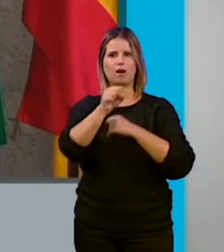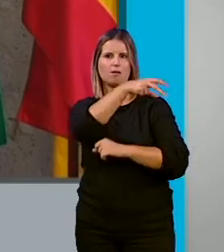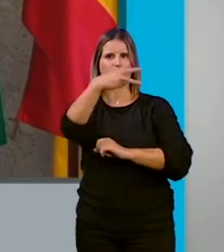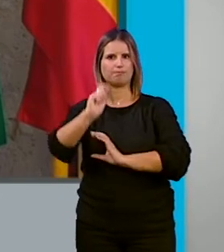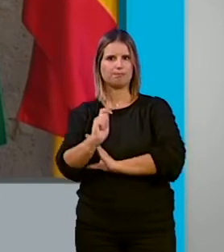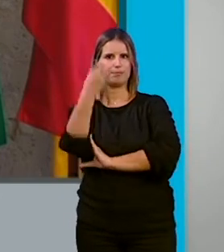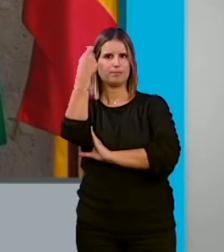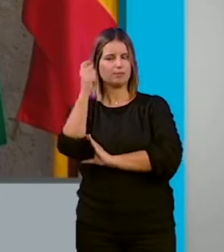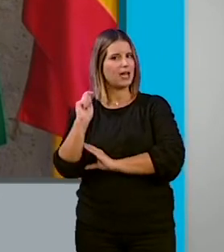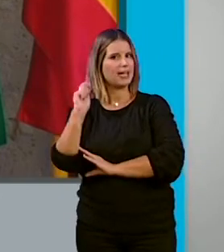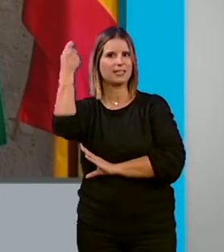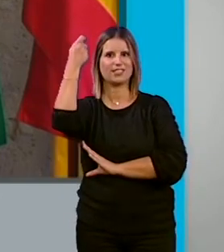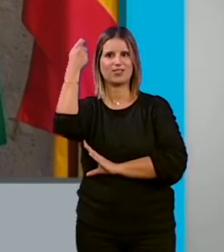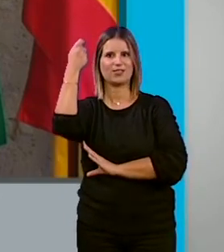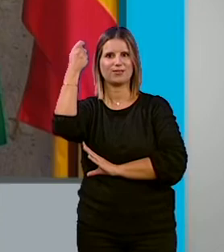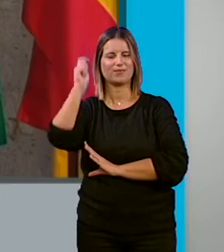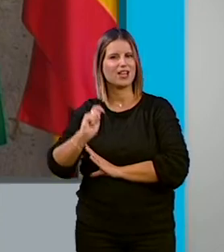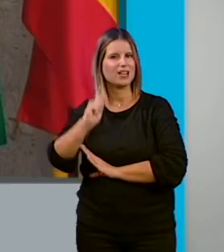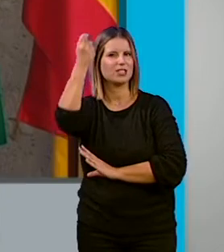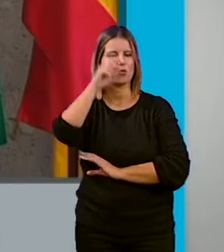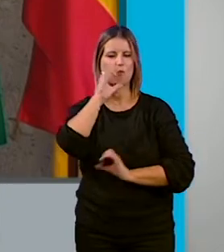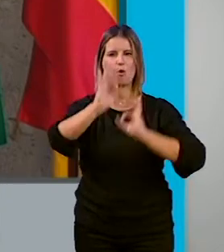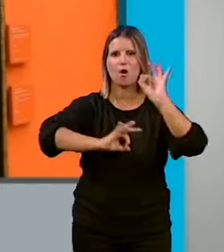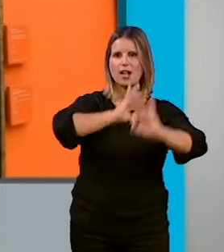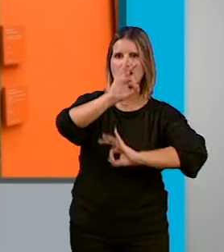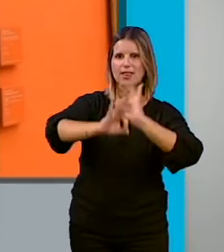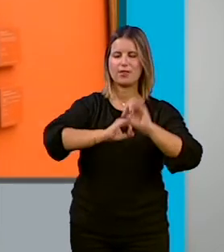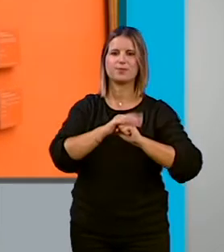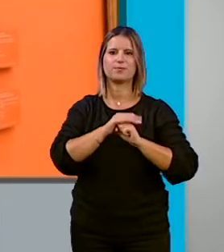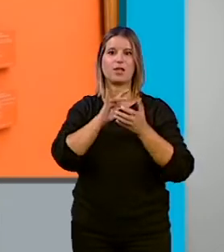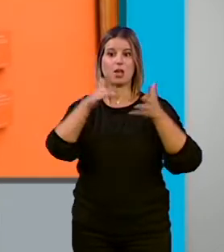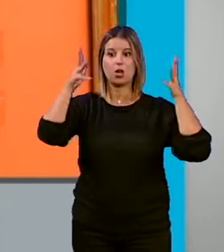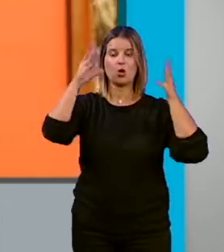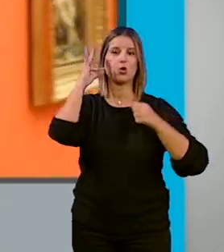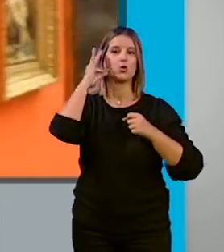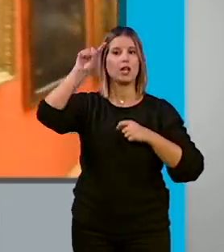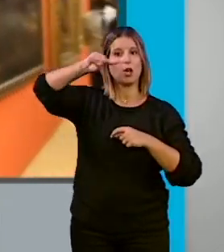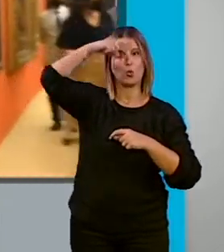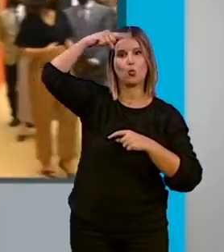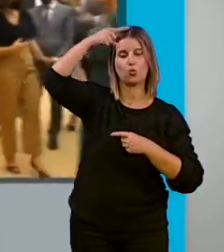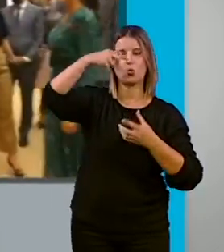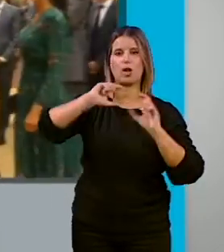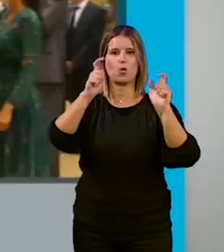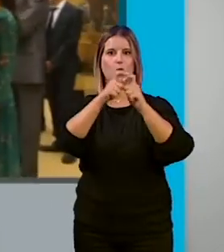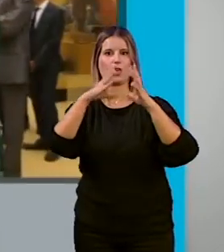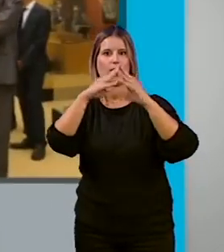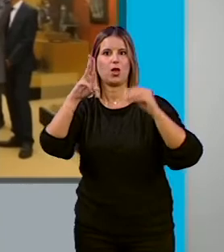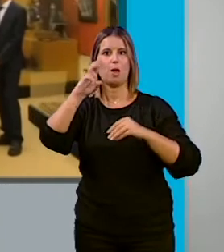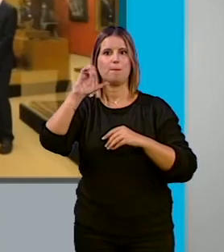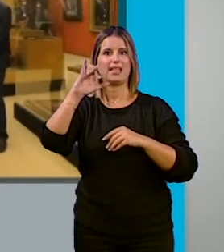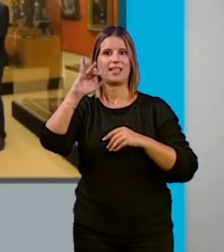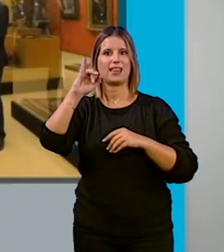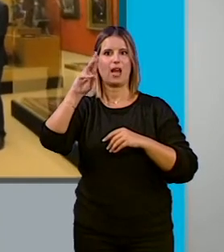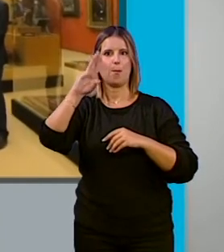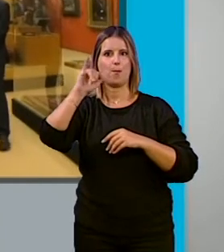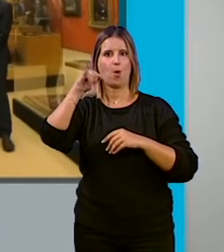ha sido un éxito por su organización. La consejera de Cultura de la Junta de Andalucía, Patricia del Pozo, junto con la directora